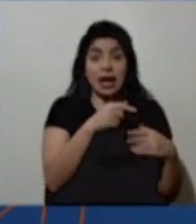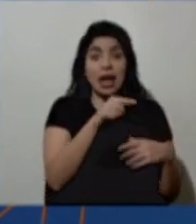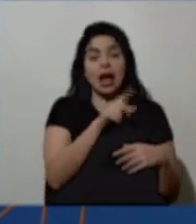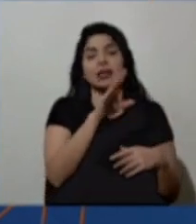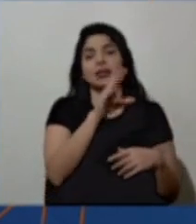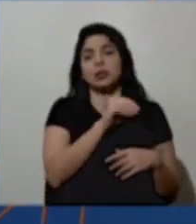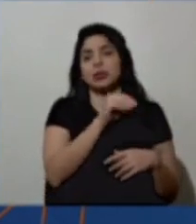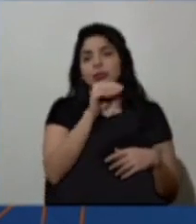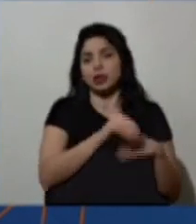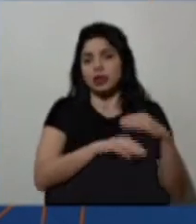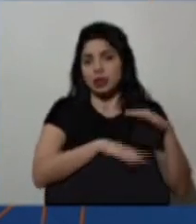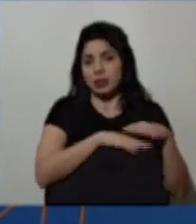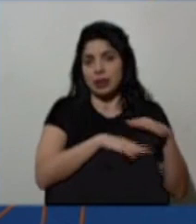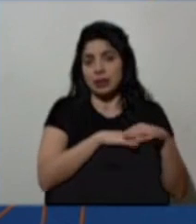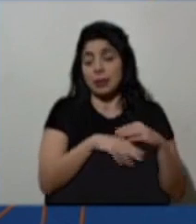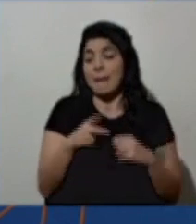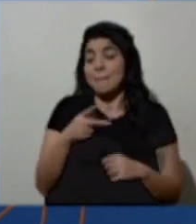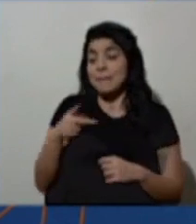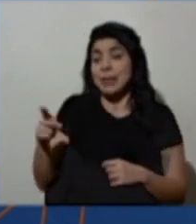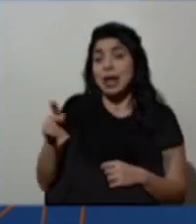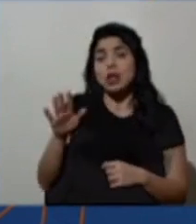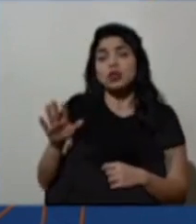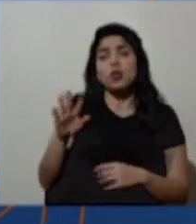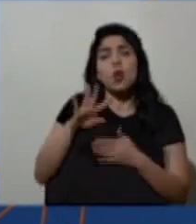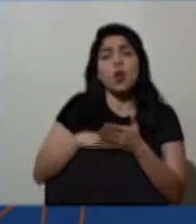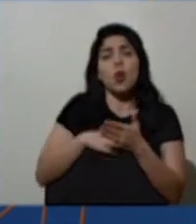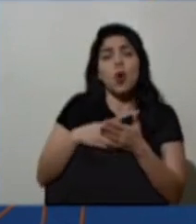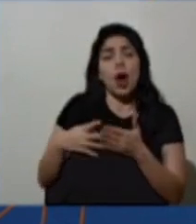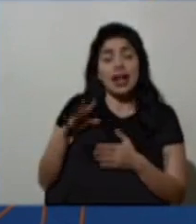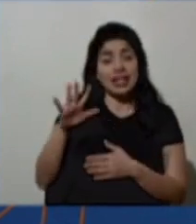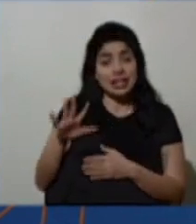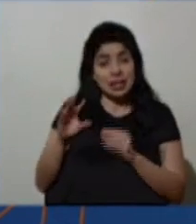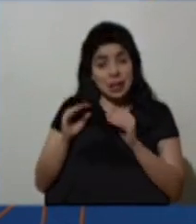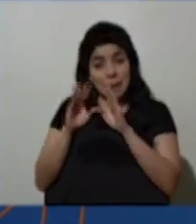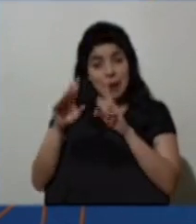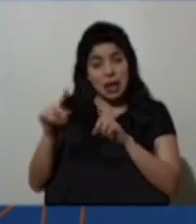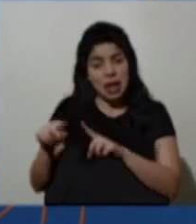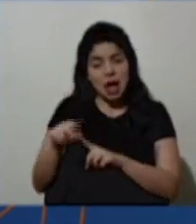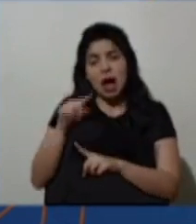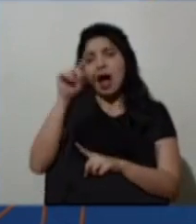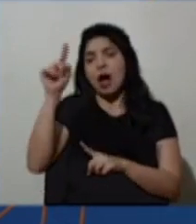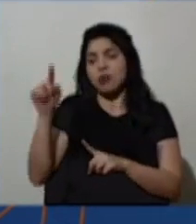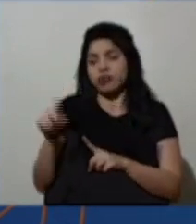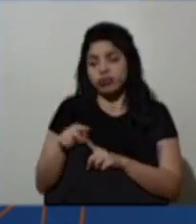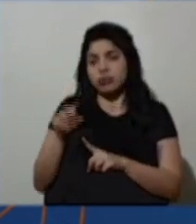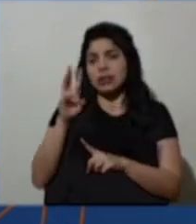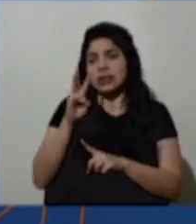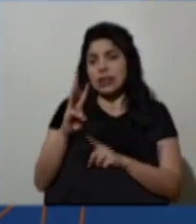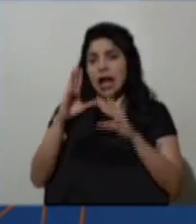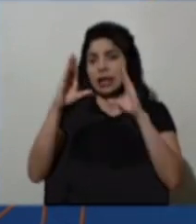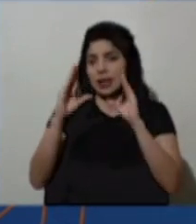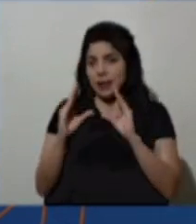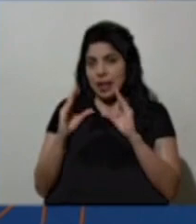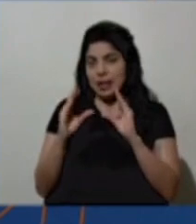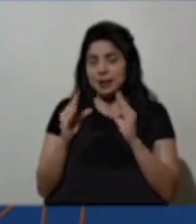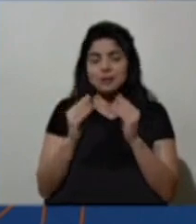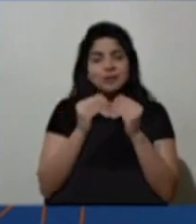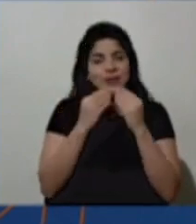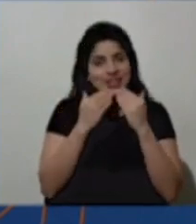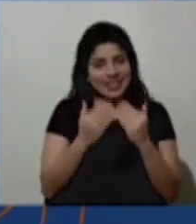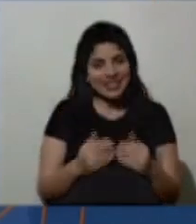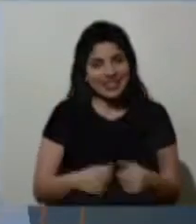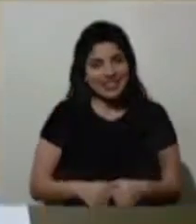Y las playas, con un horario de cinco de la mañana a seis de la tarde. Muchas gracias.